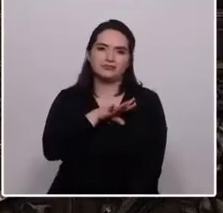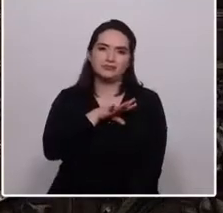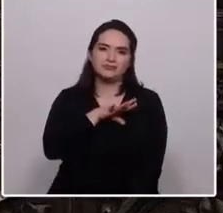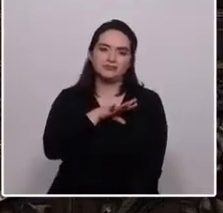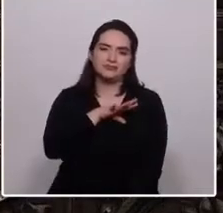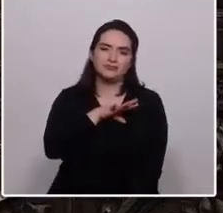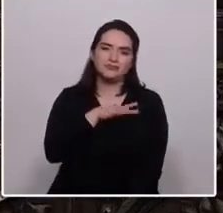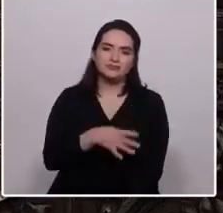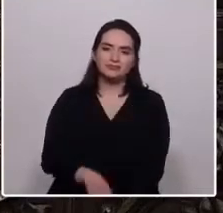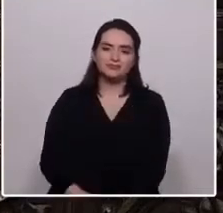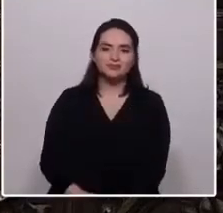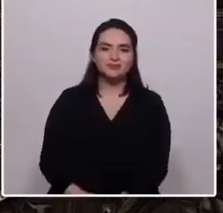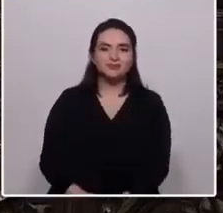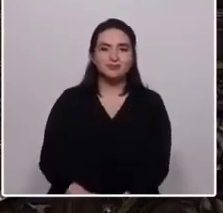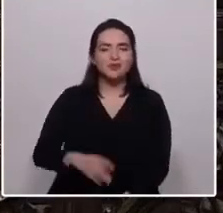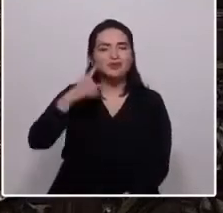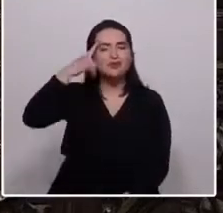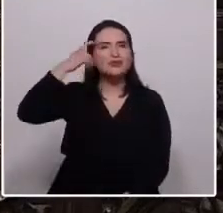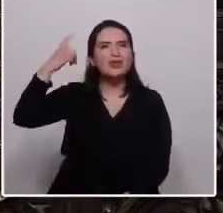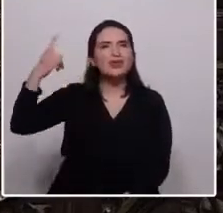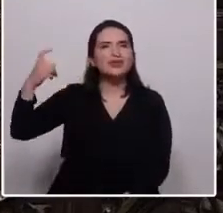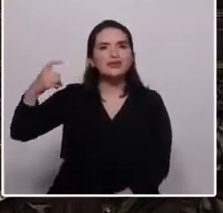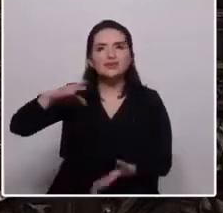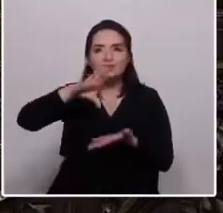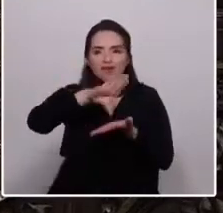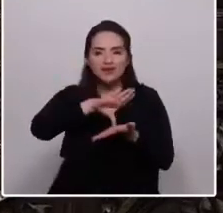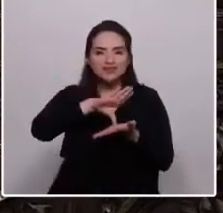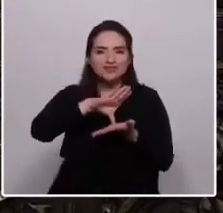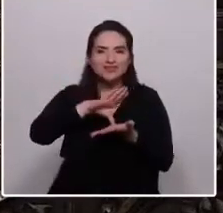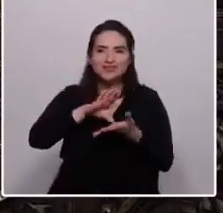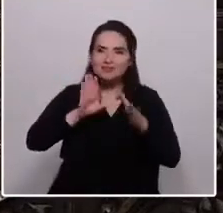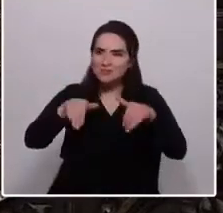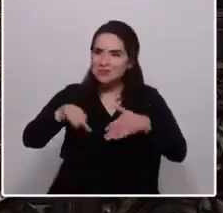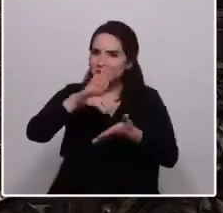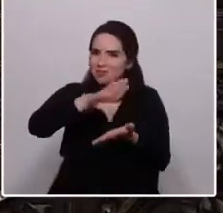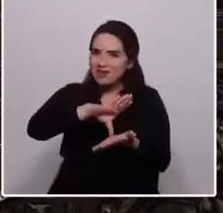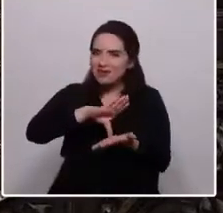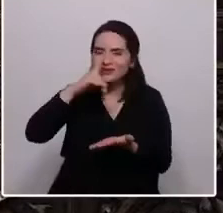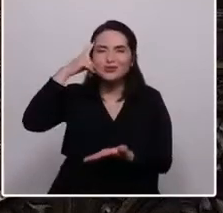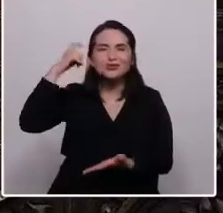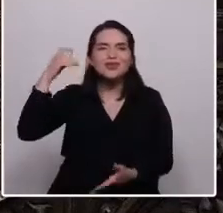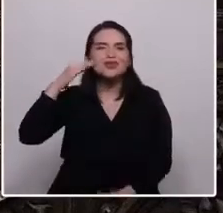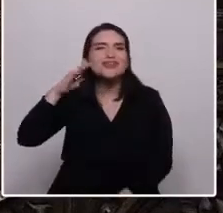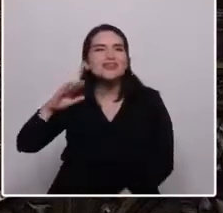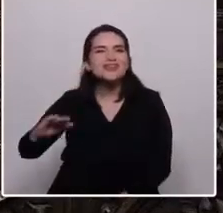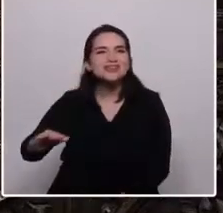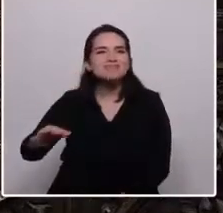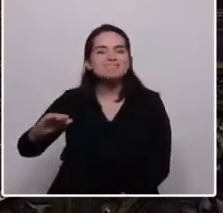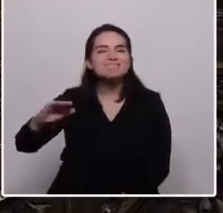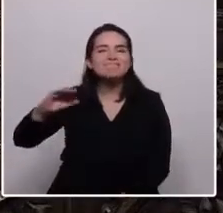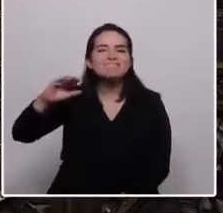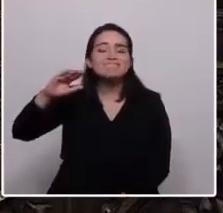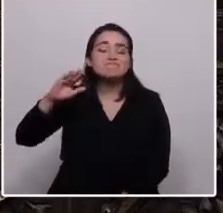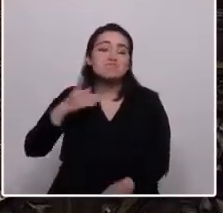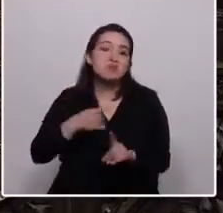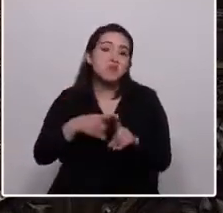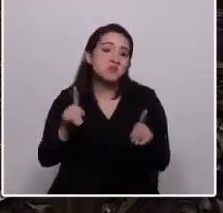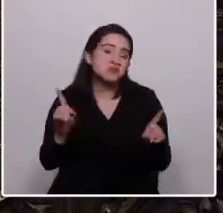Sueño un país, quizás el mismo país que soñaba cuando niño, quizás otro,